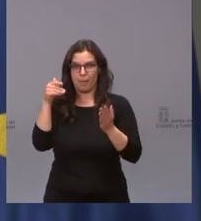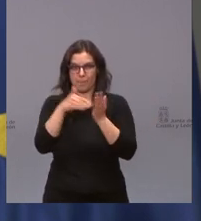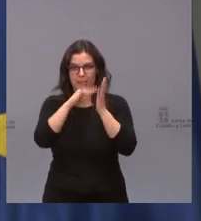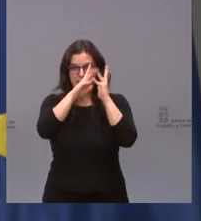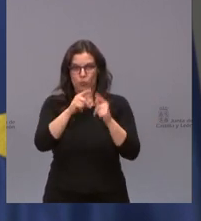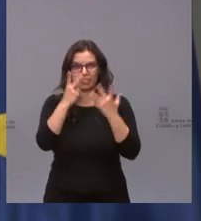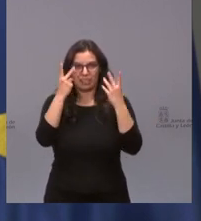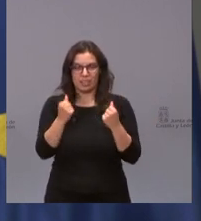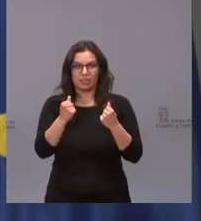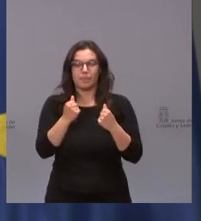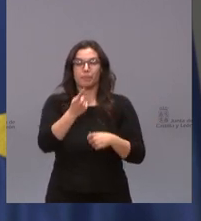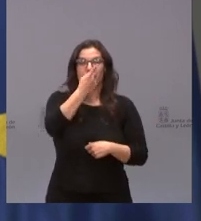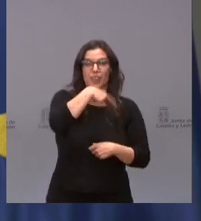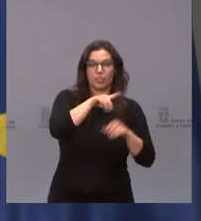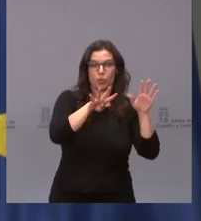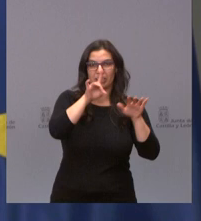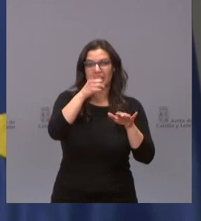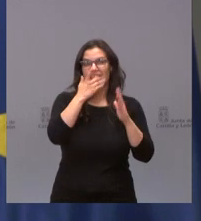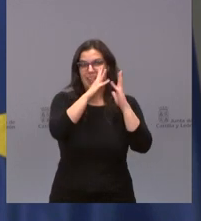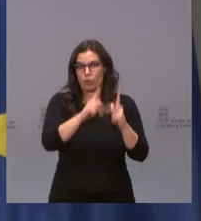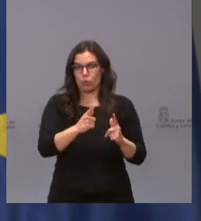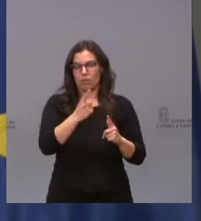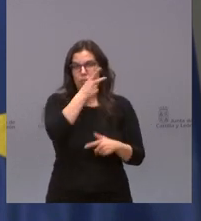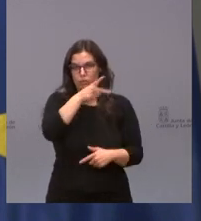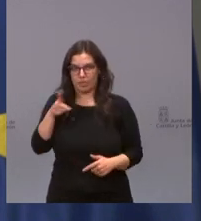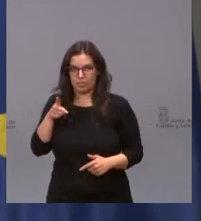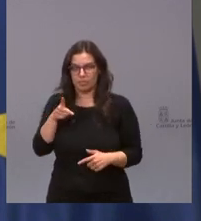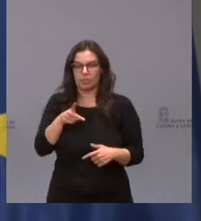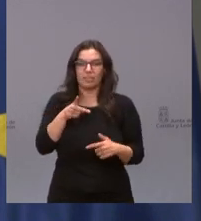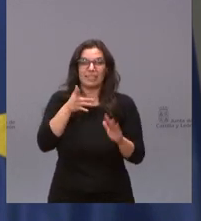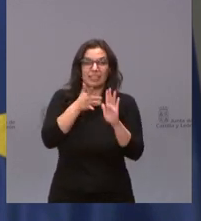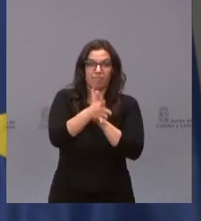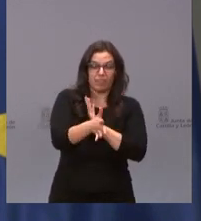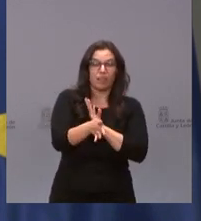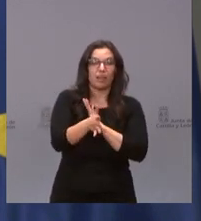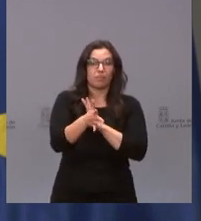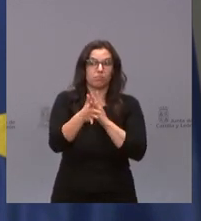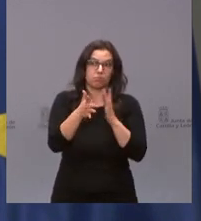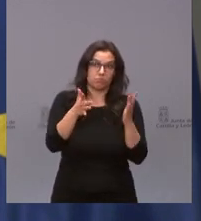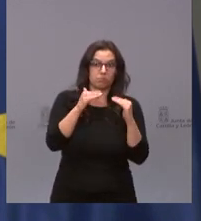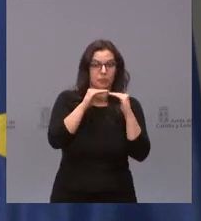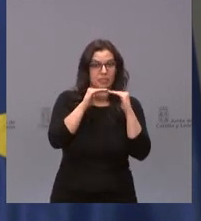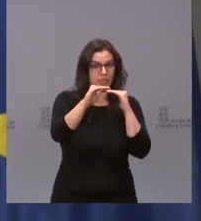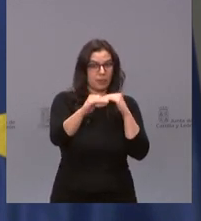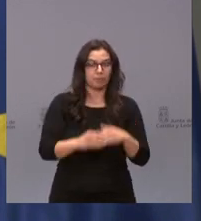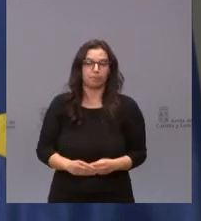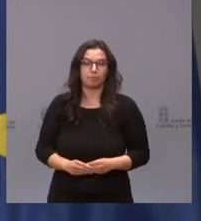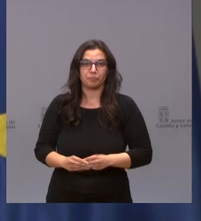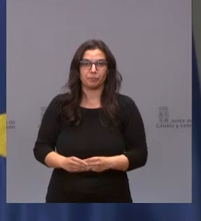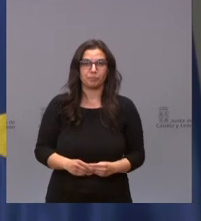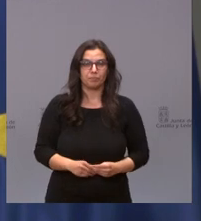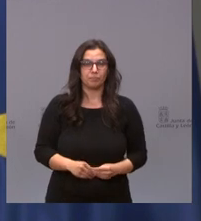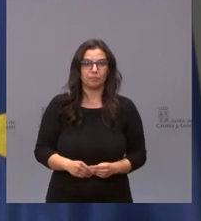196 a 14 días. Eso quiere decir que nos mantenemos con una incidencia estable y que no ha